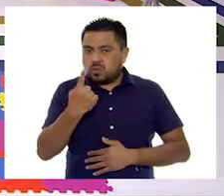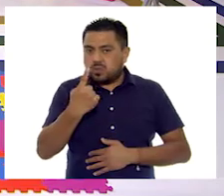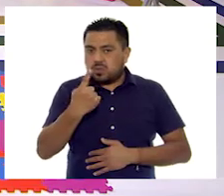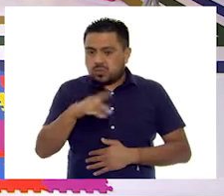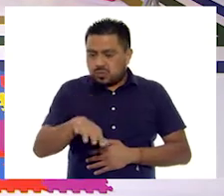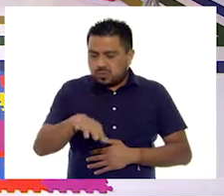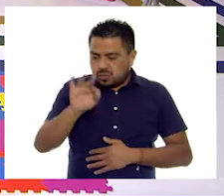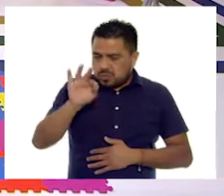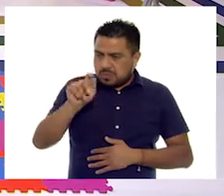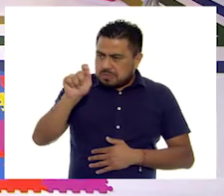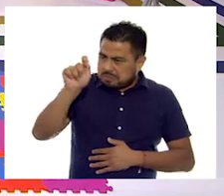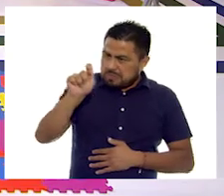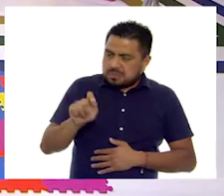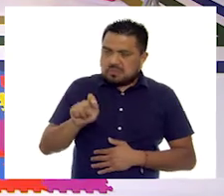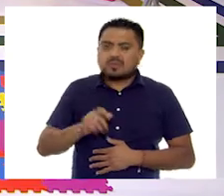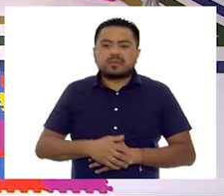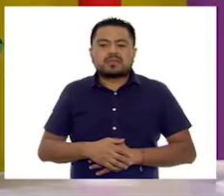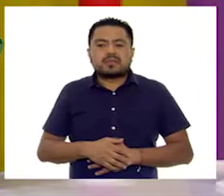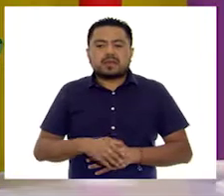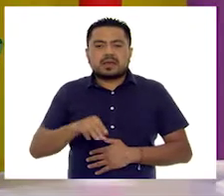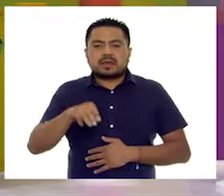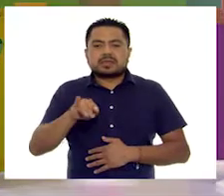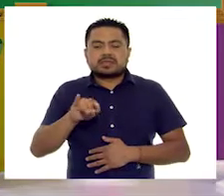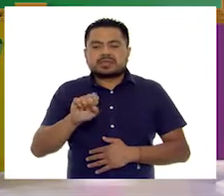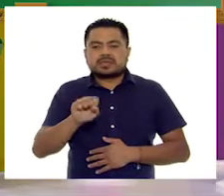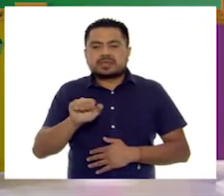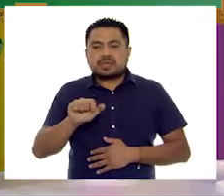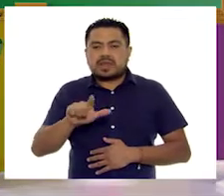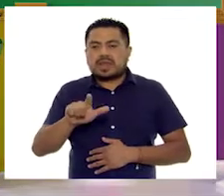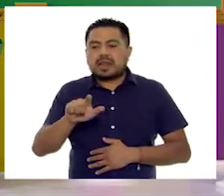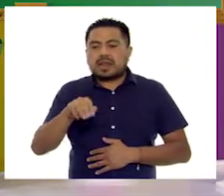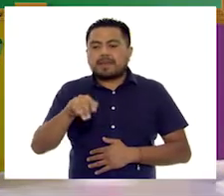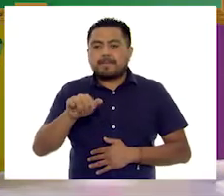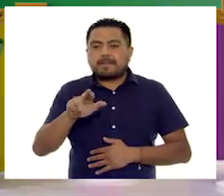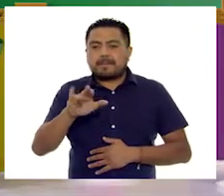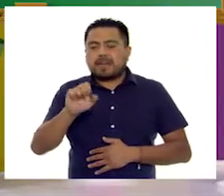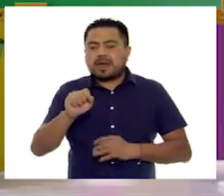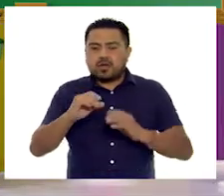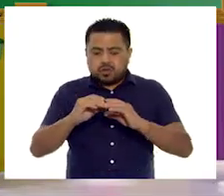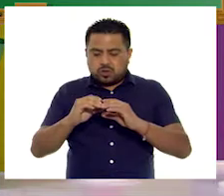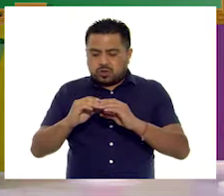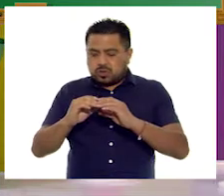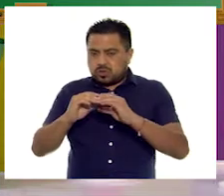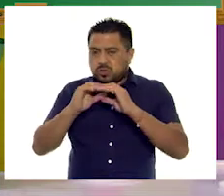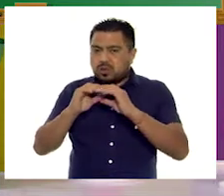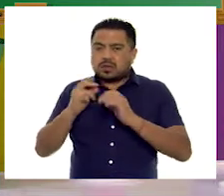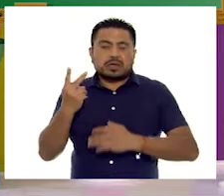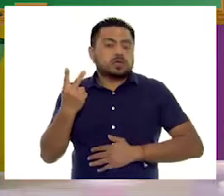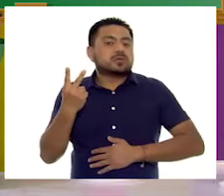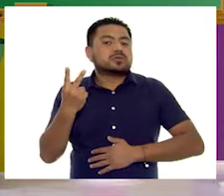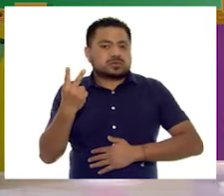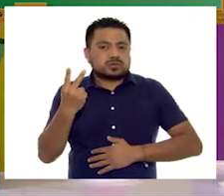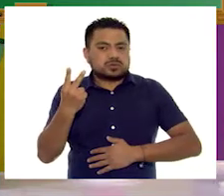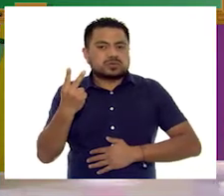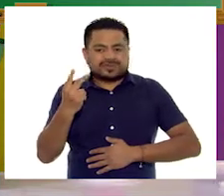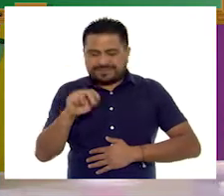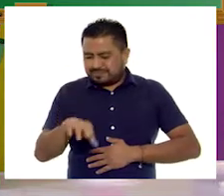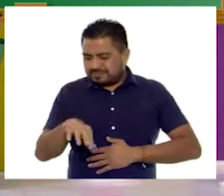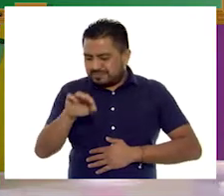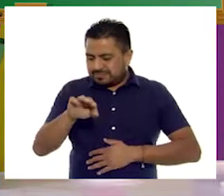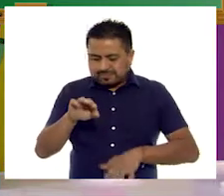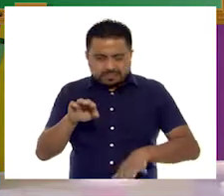marquita. Muy bien. Misael y Marcos, torta. Misael y Marcos, torta. Entonces, son dos.